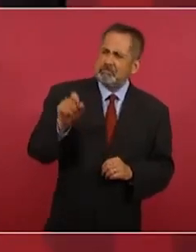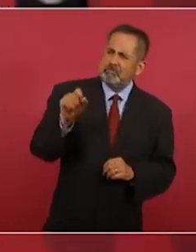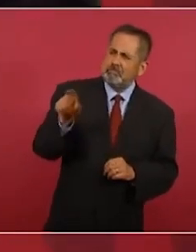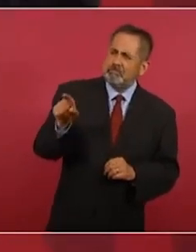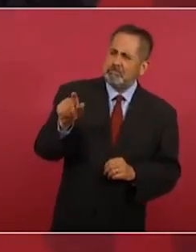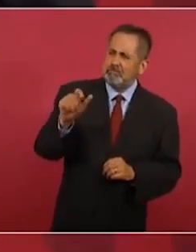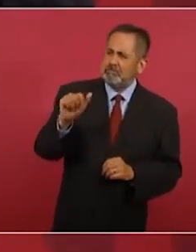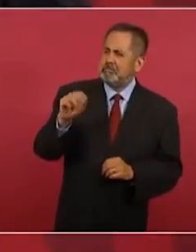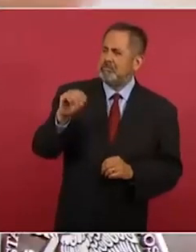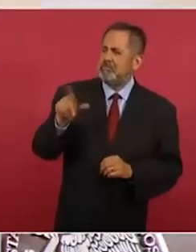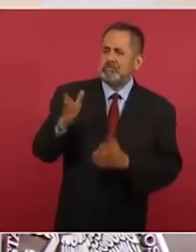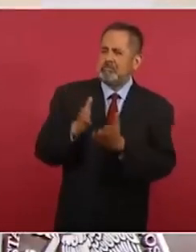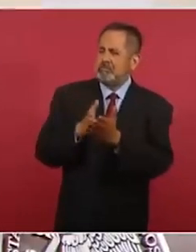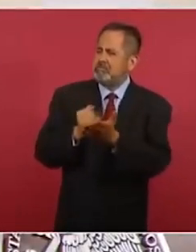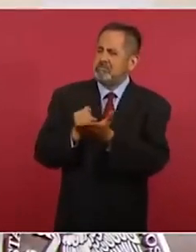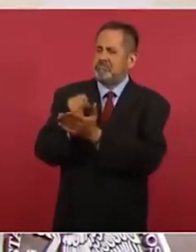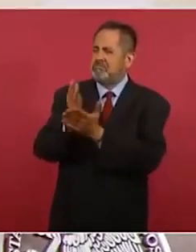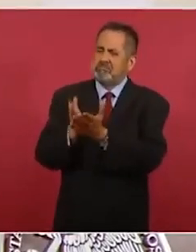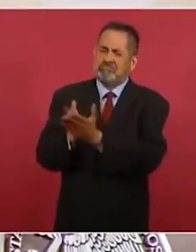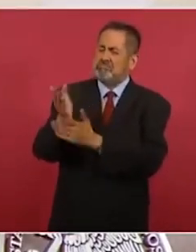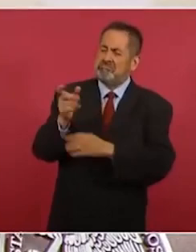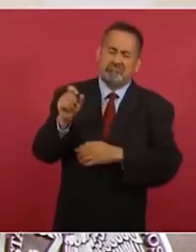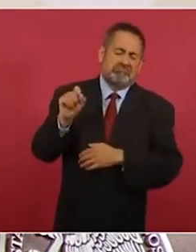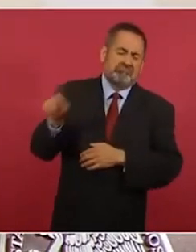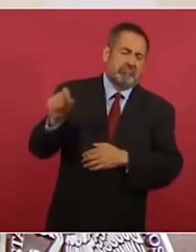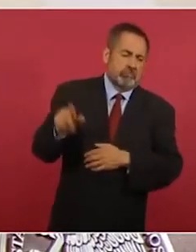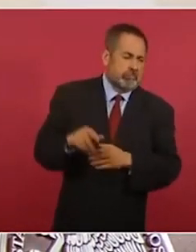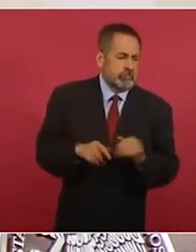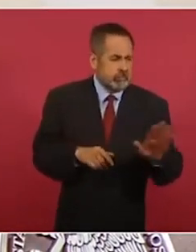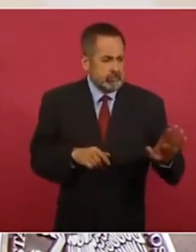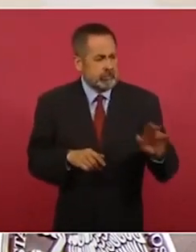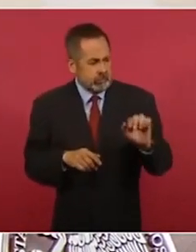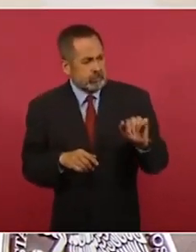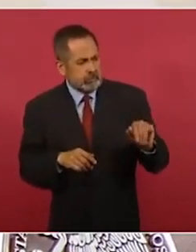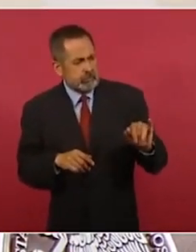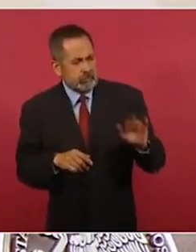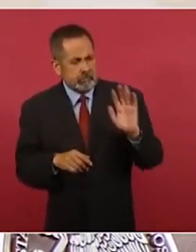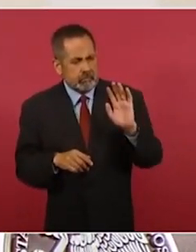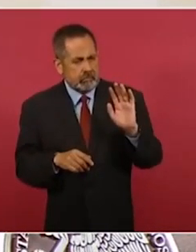agarré mi camino. Bueno, pues sí, pero no es nuevo.